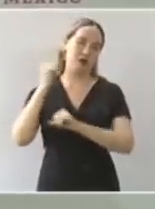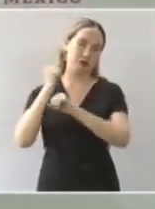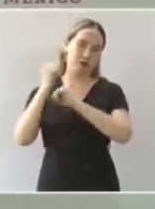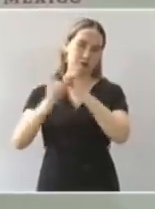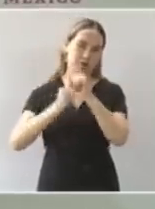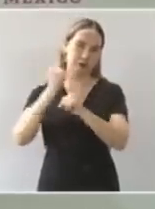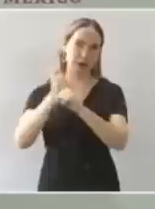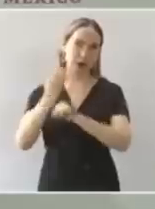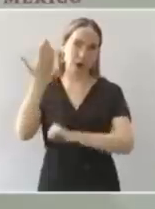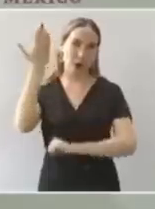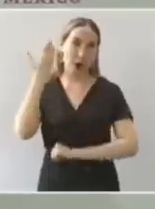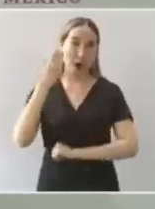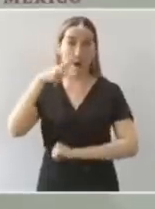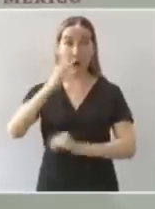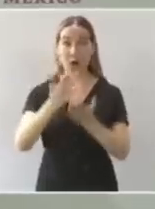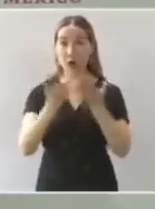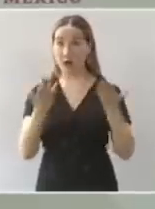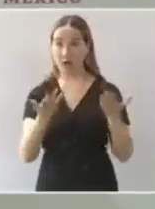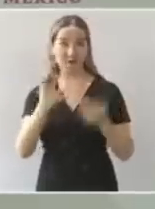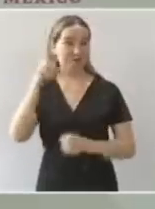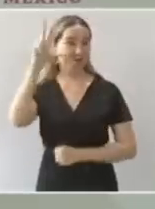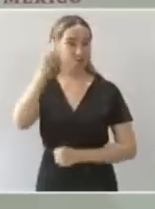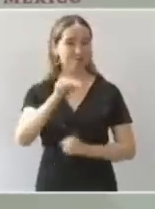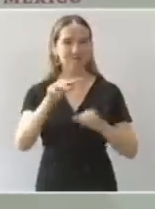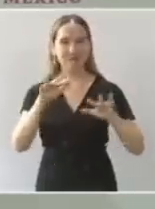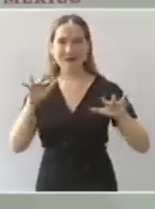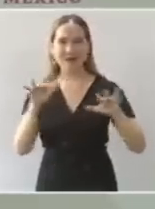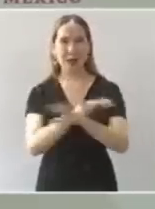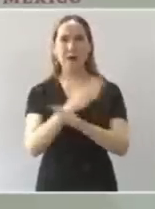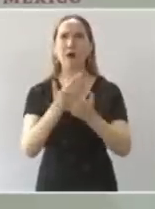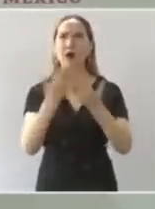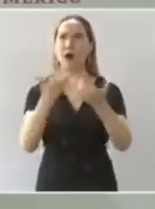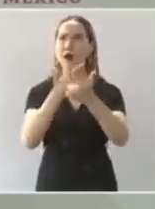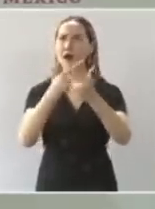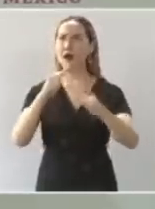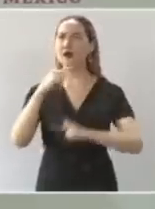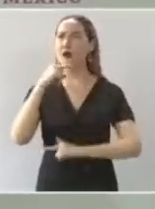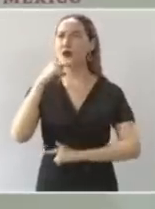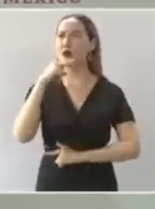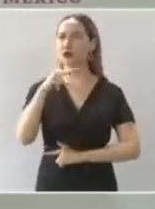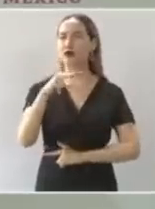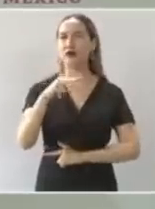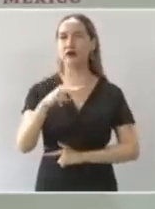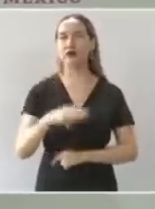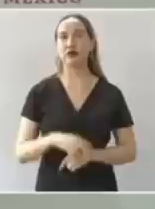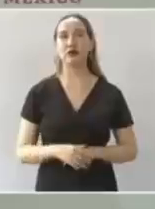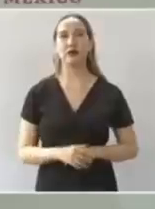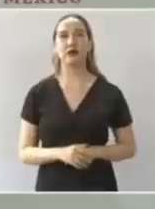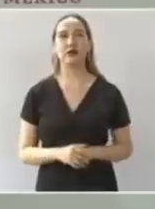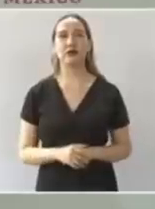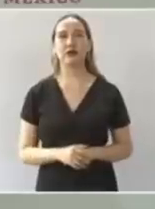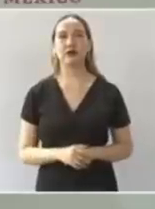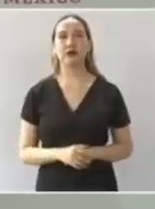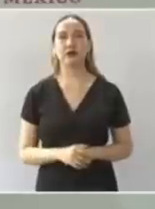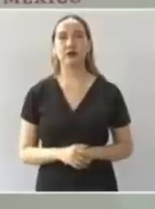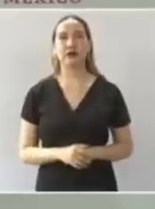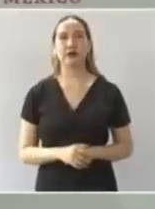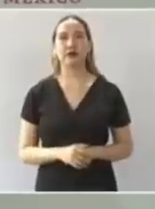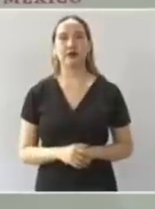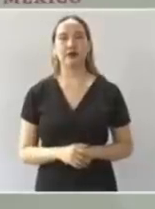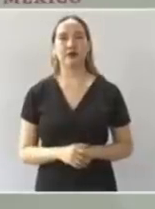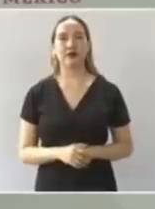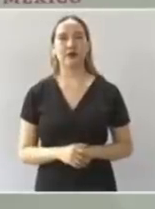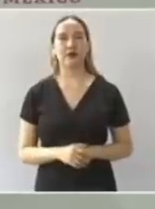Ya no, ahora es democracia. Una de las cosas que me genera más